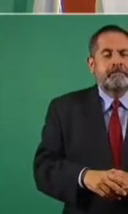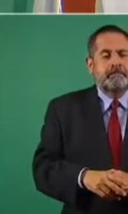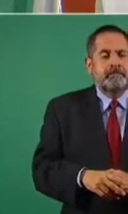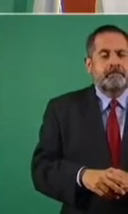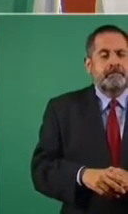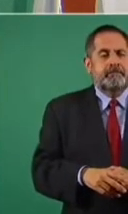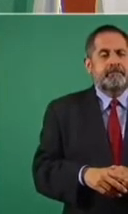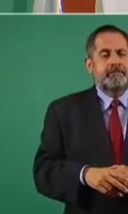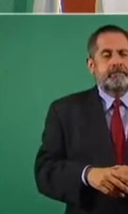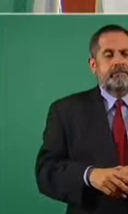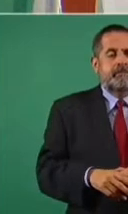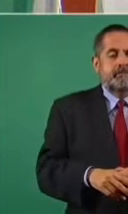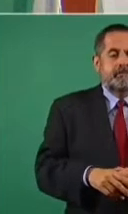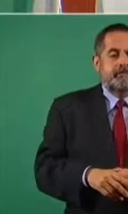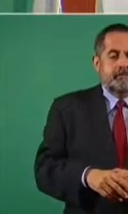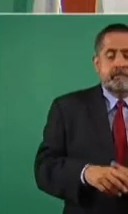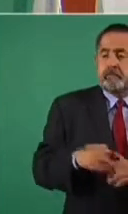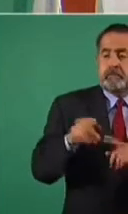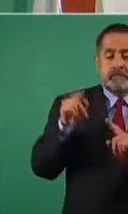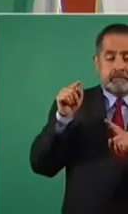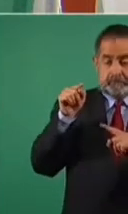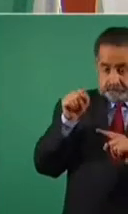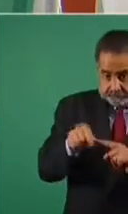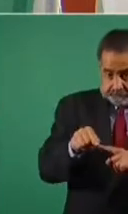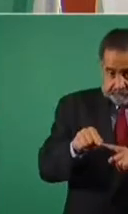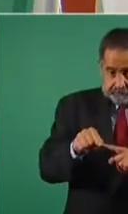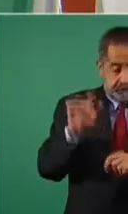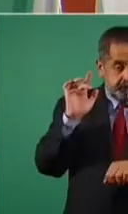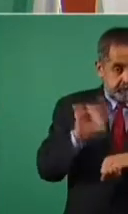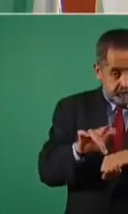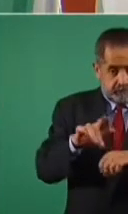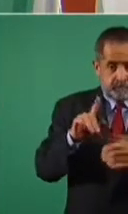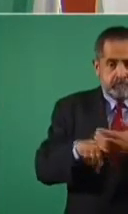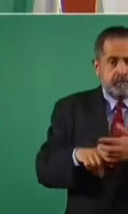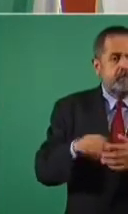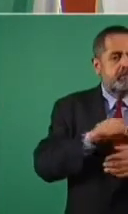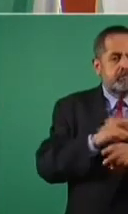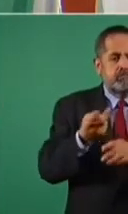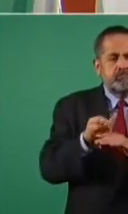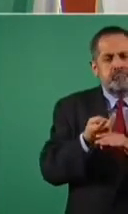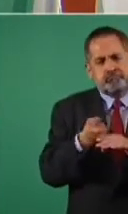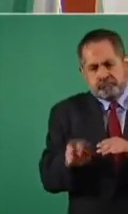Entonces, lo que queremos es que los que llegan acá puedan bajar